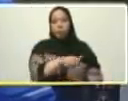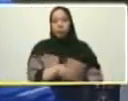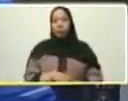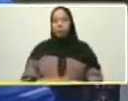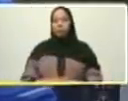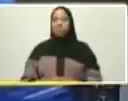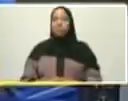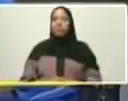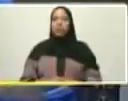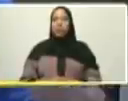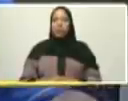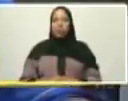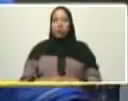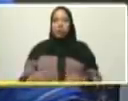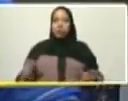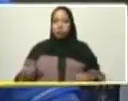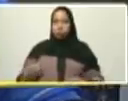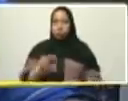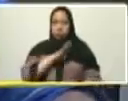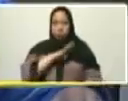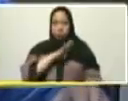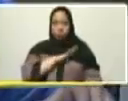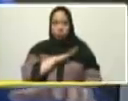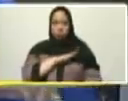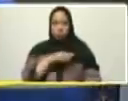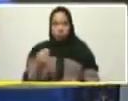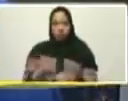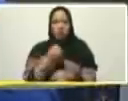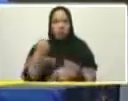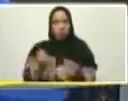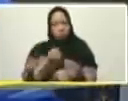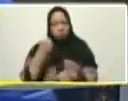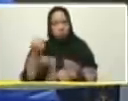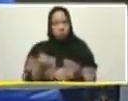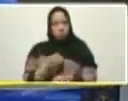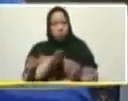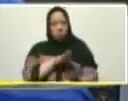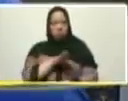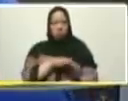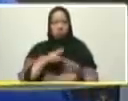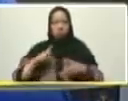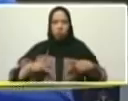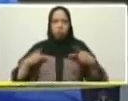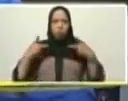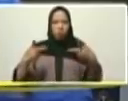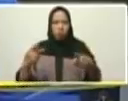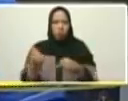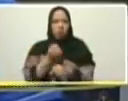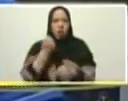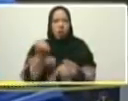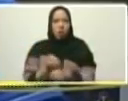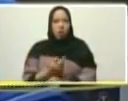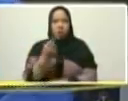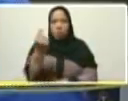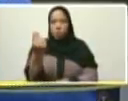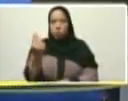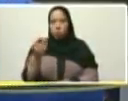con pulmón propio con trabajo propio con riqueza propia